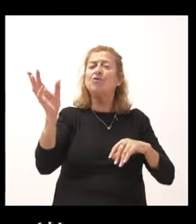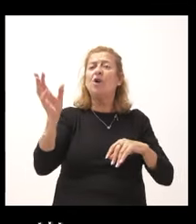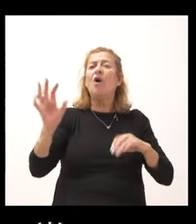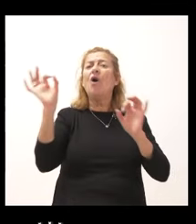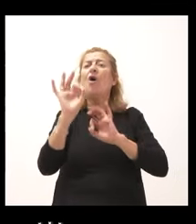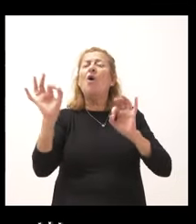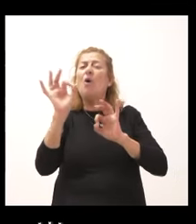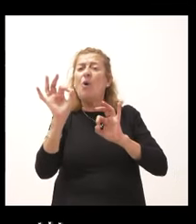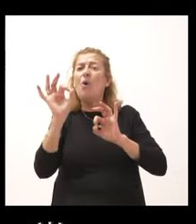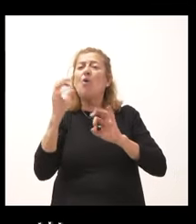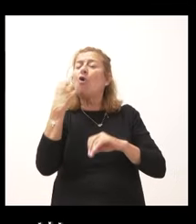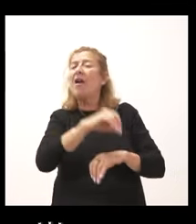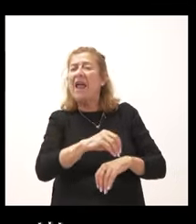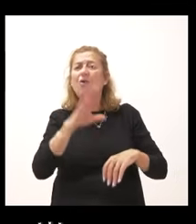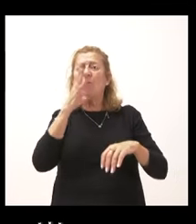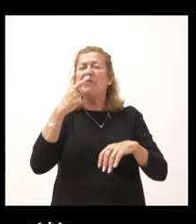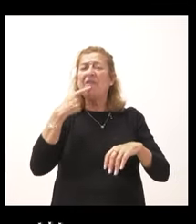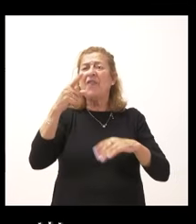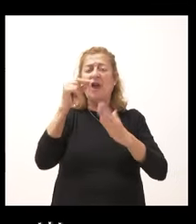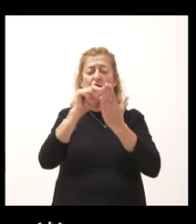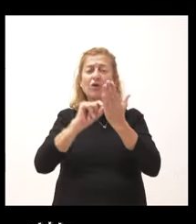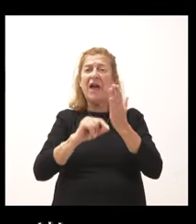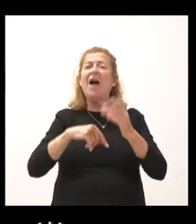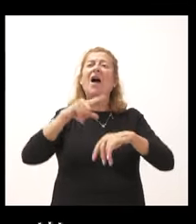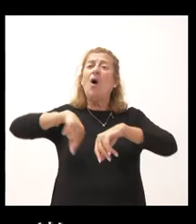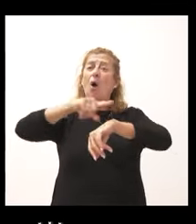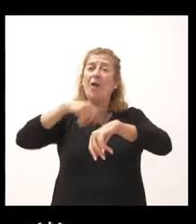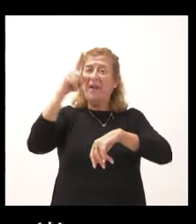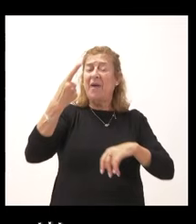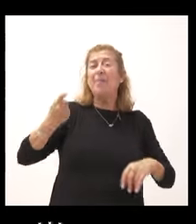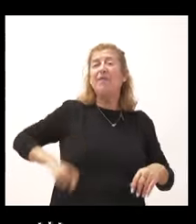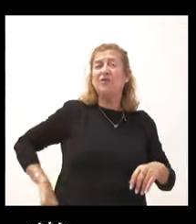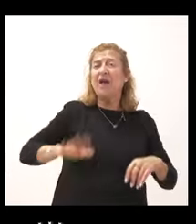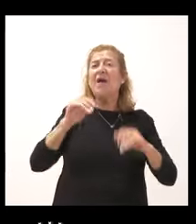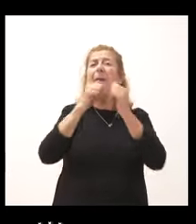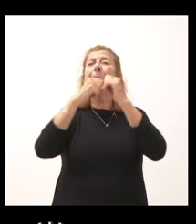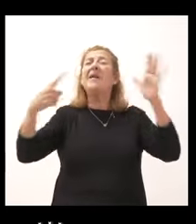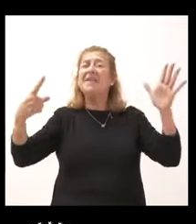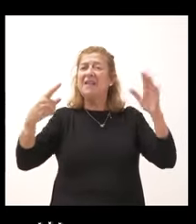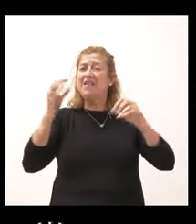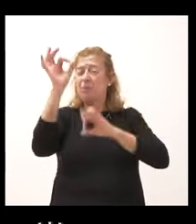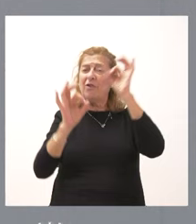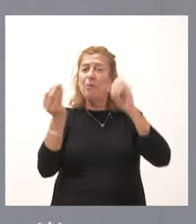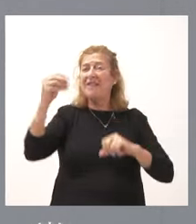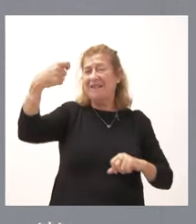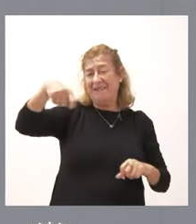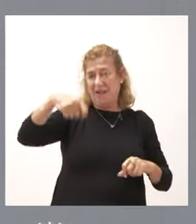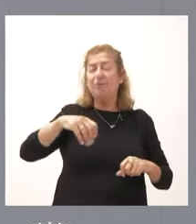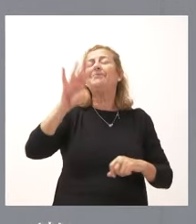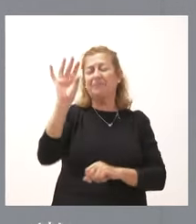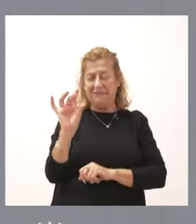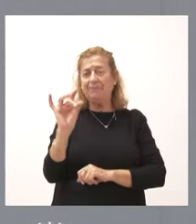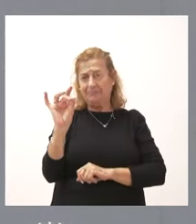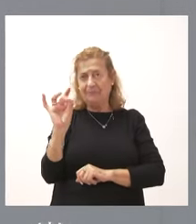mantenerse congelado, porque sí que dice la nota que el coste por hora de cada profesional va a ser un 26% más caro el próximo curso. SEÑOR Efectivamente,